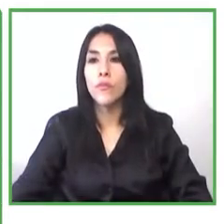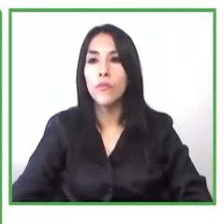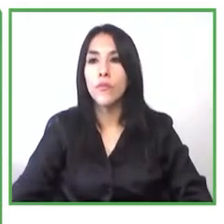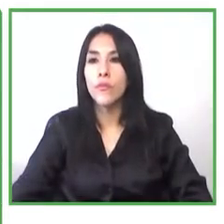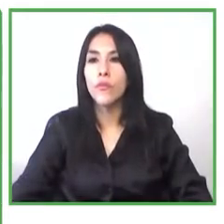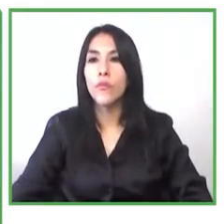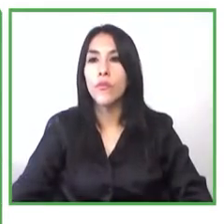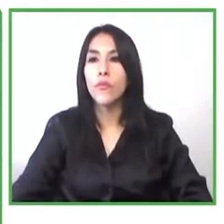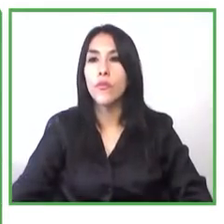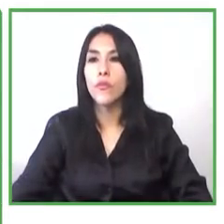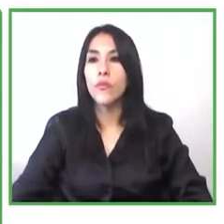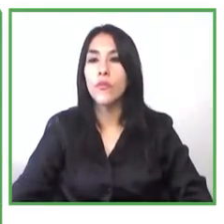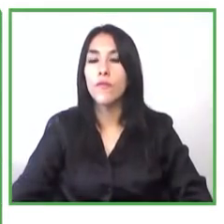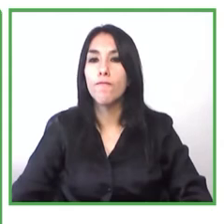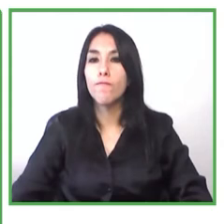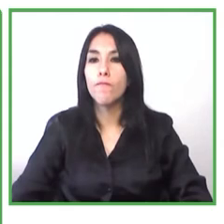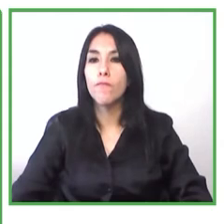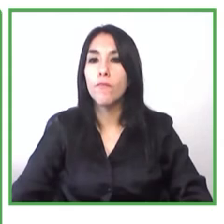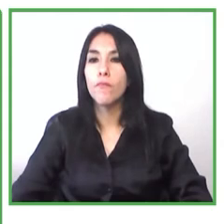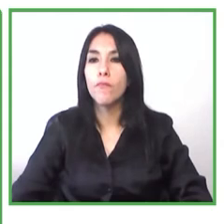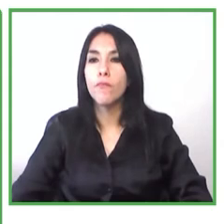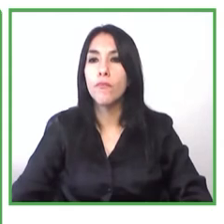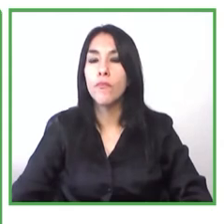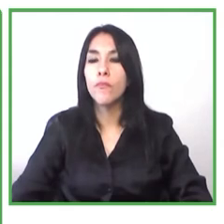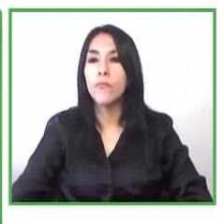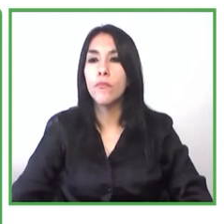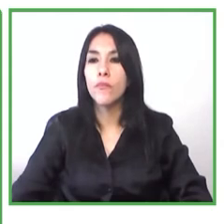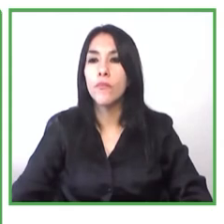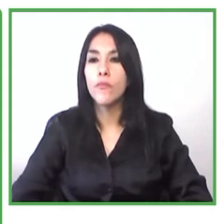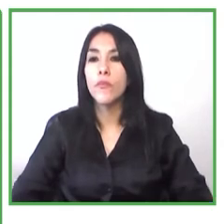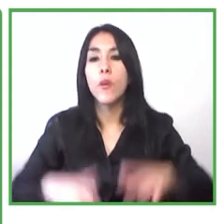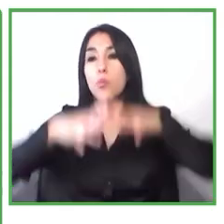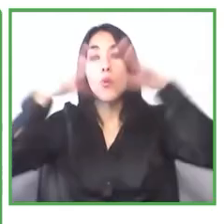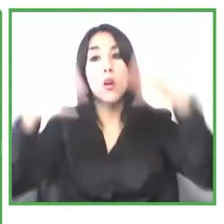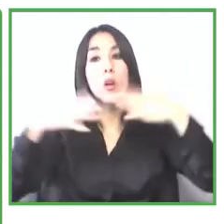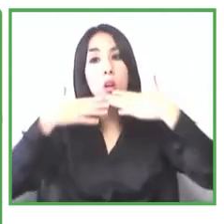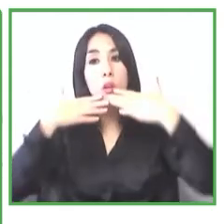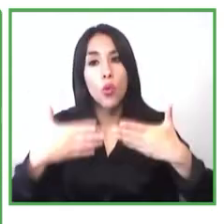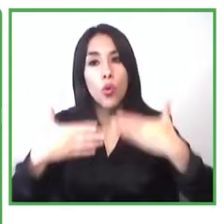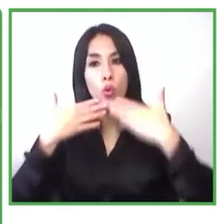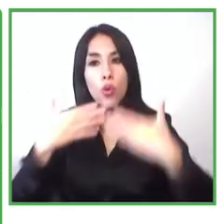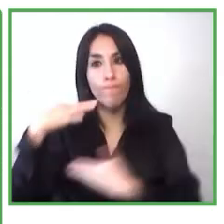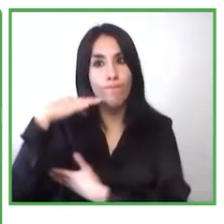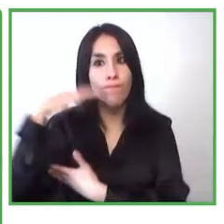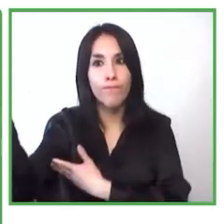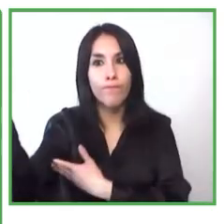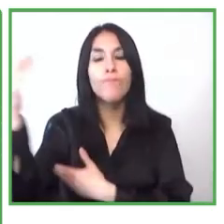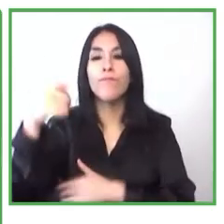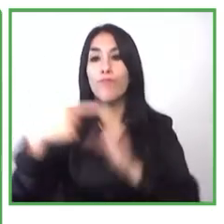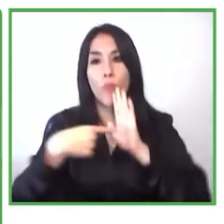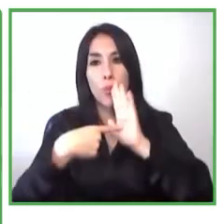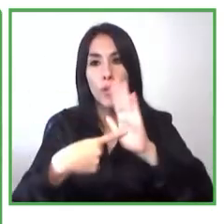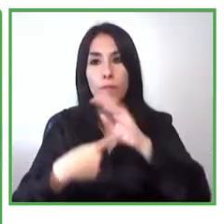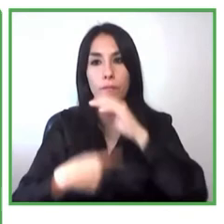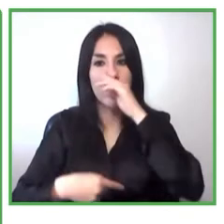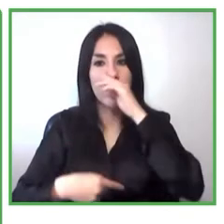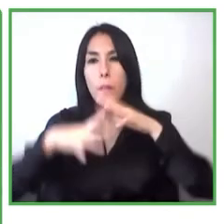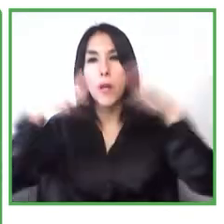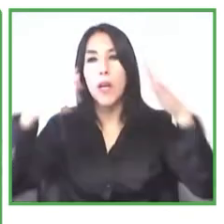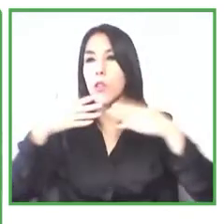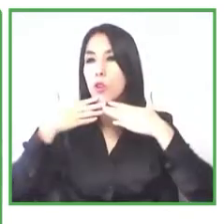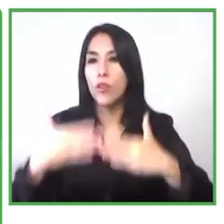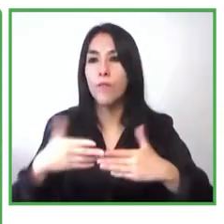gracias por la presentación y gracias también por esta oportunidad para